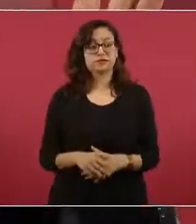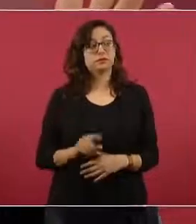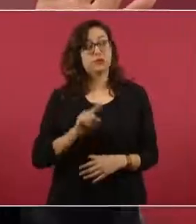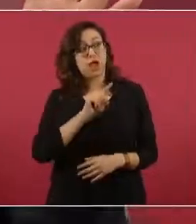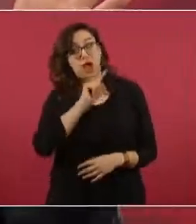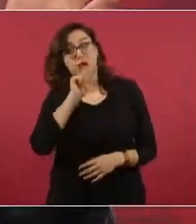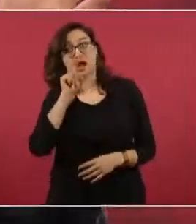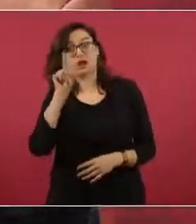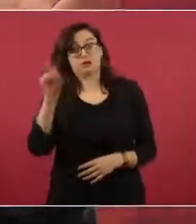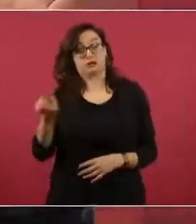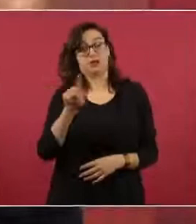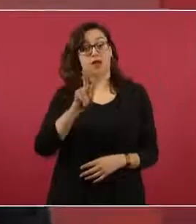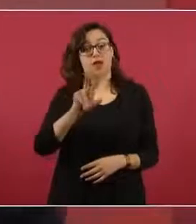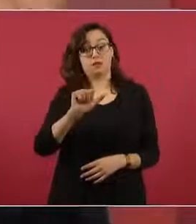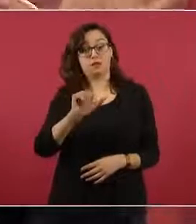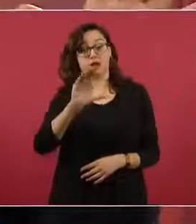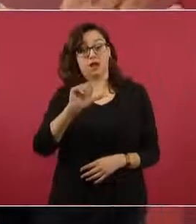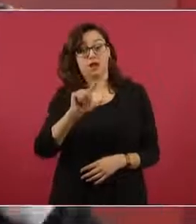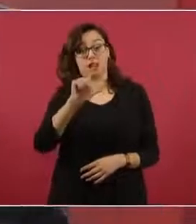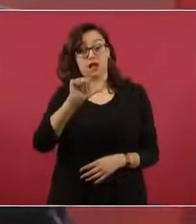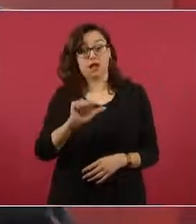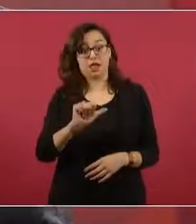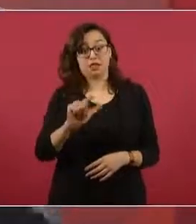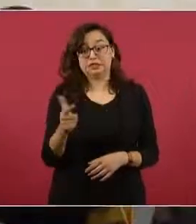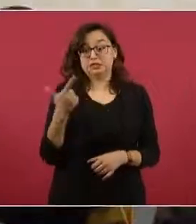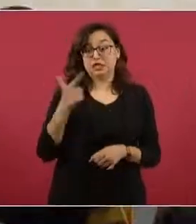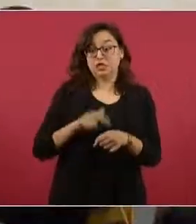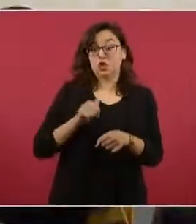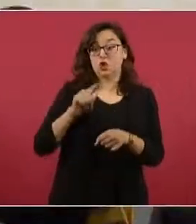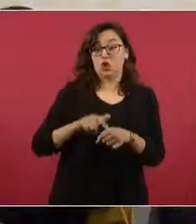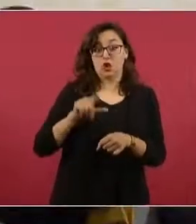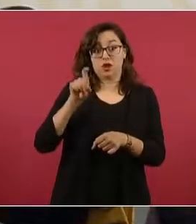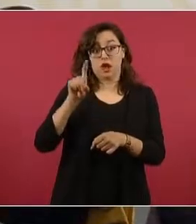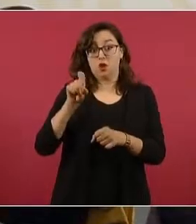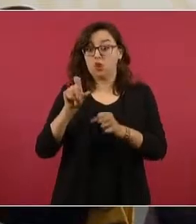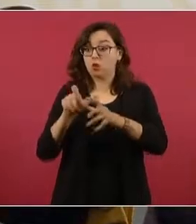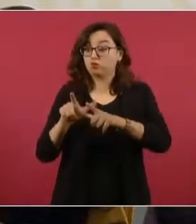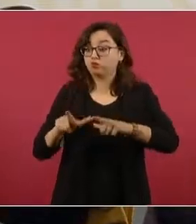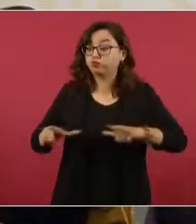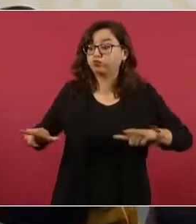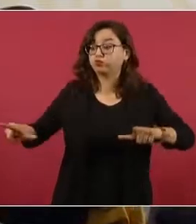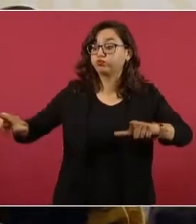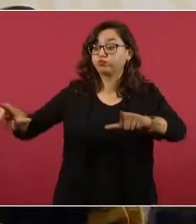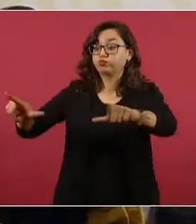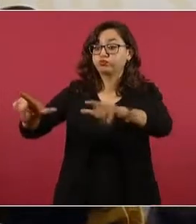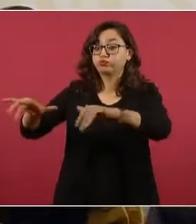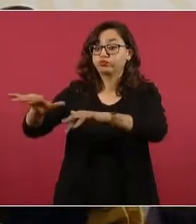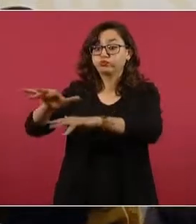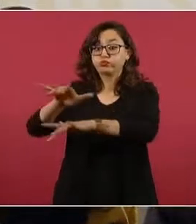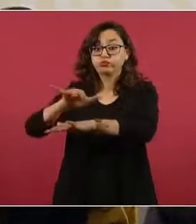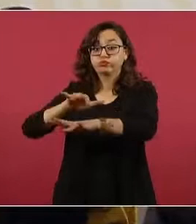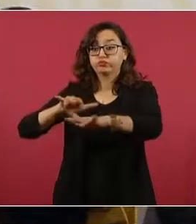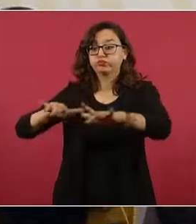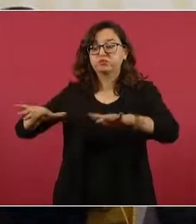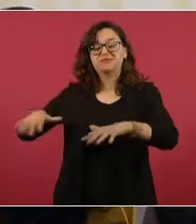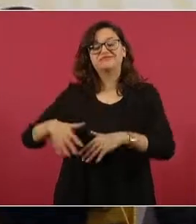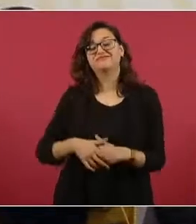de los siete colores ya no va a tener